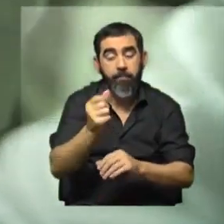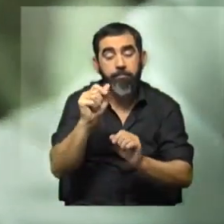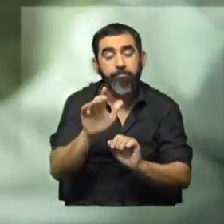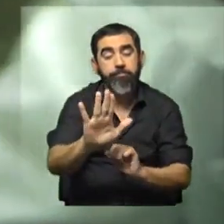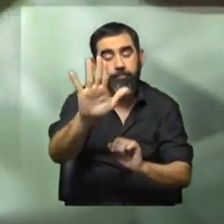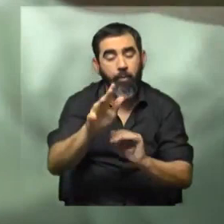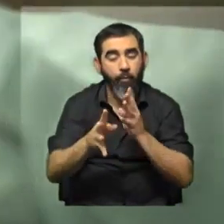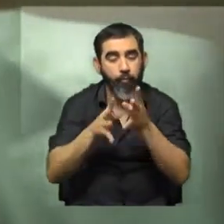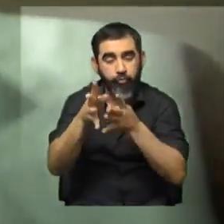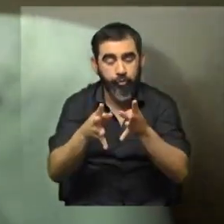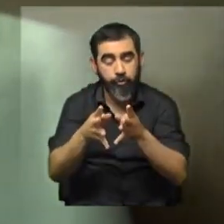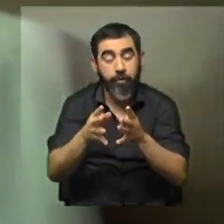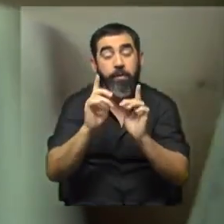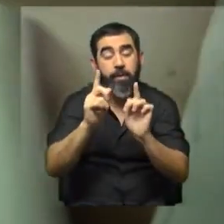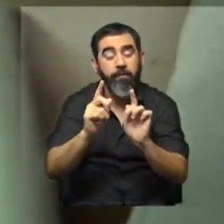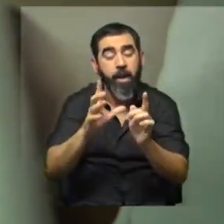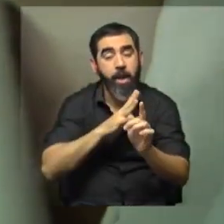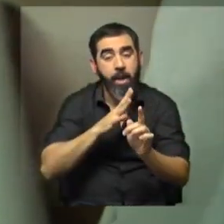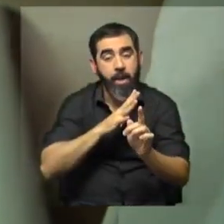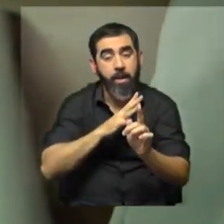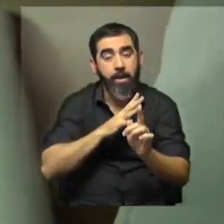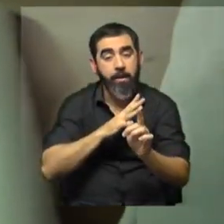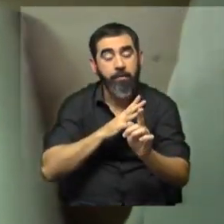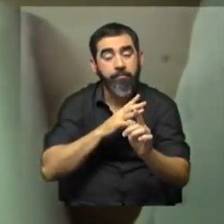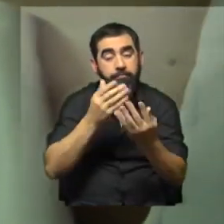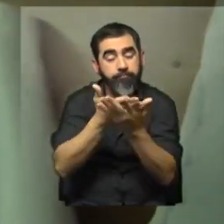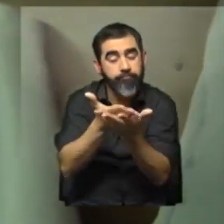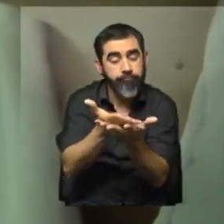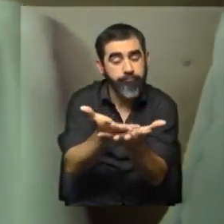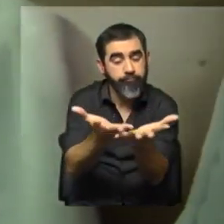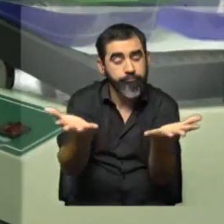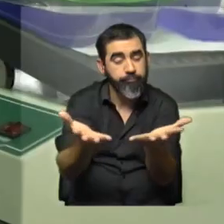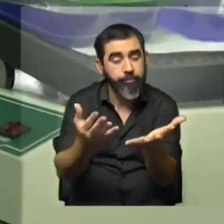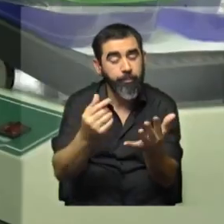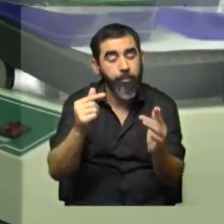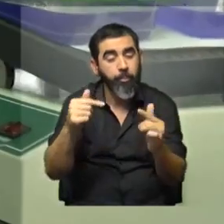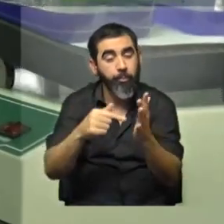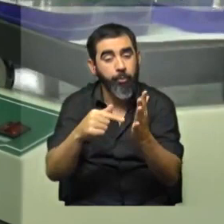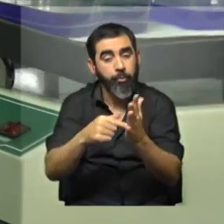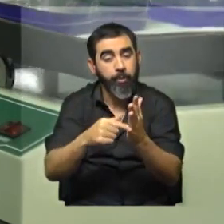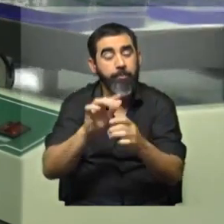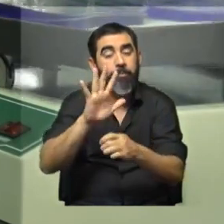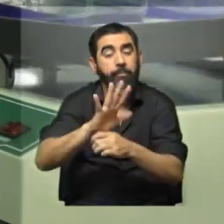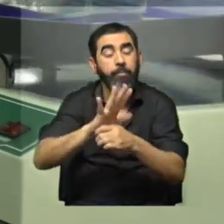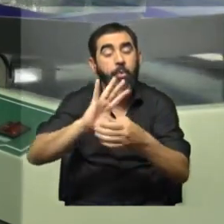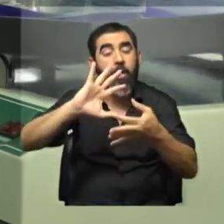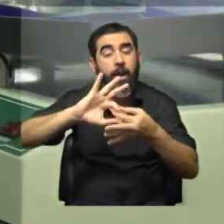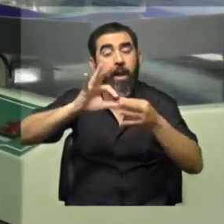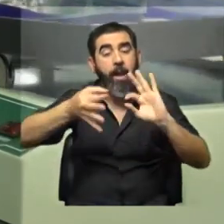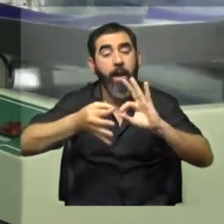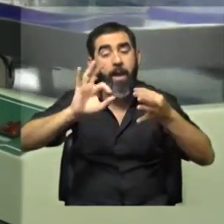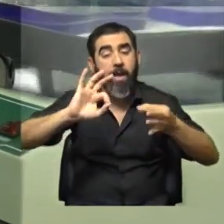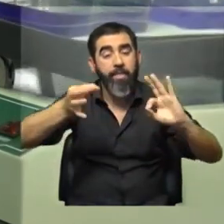esas funciones, las proteínas tienen que tener un plegamiento específico. Las proteínas son cadenas lineales de